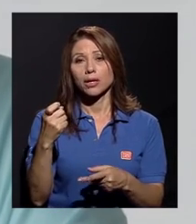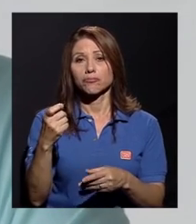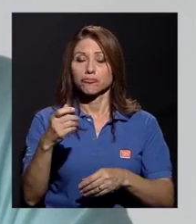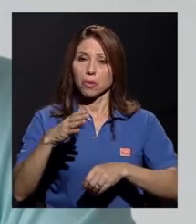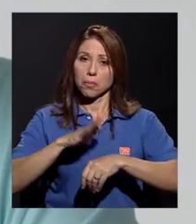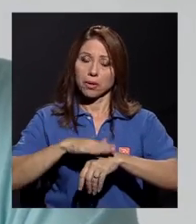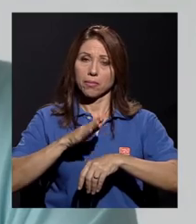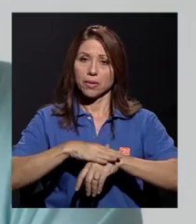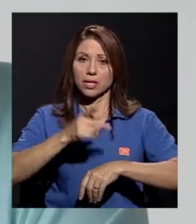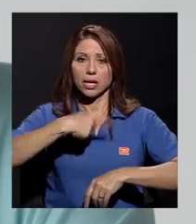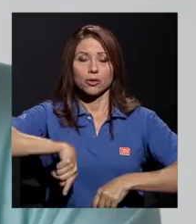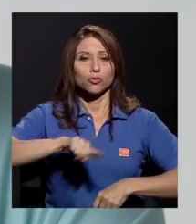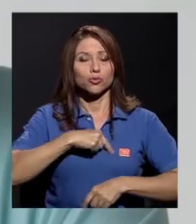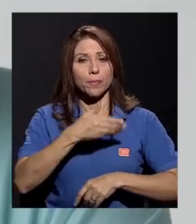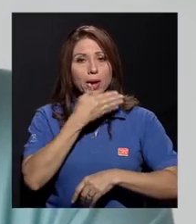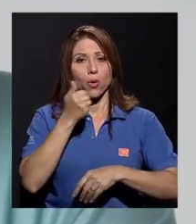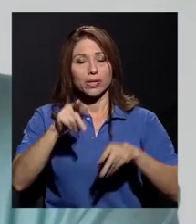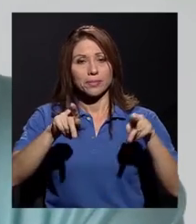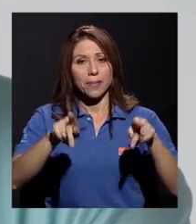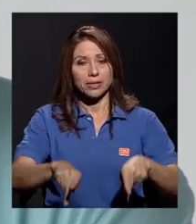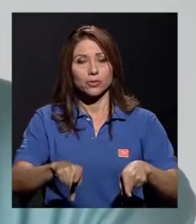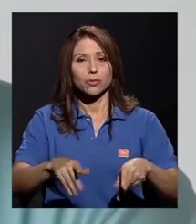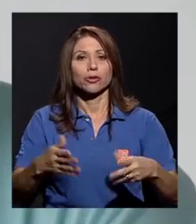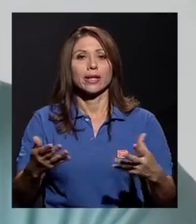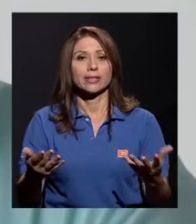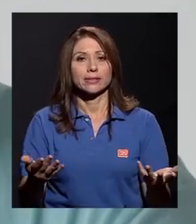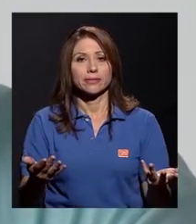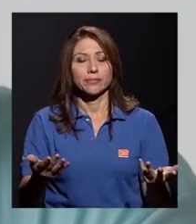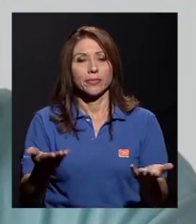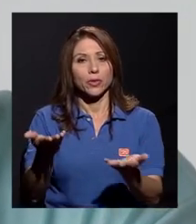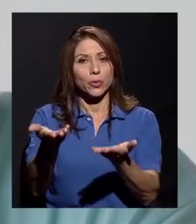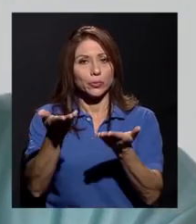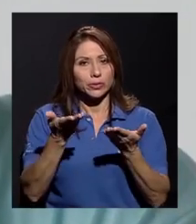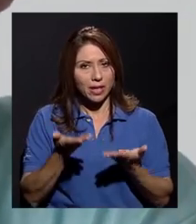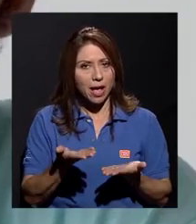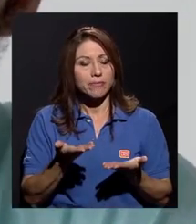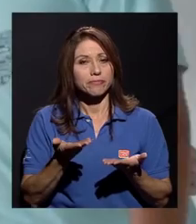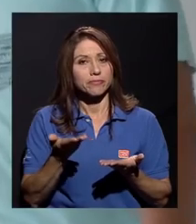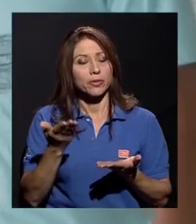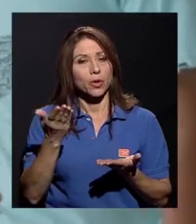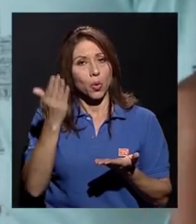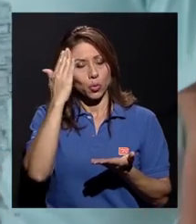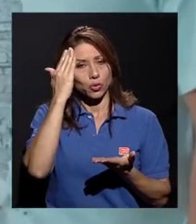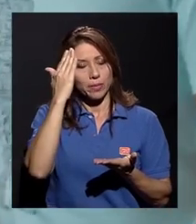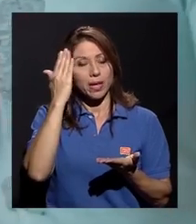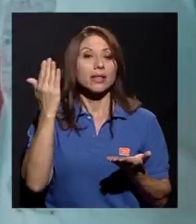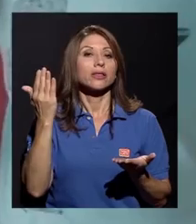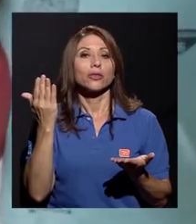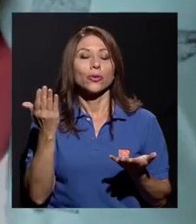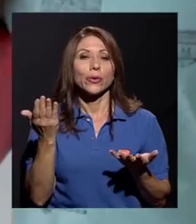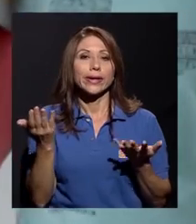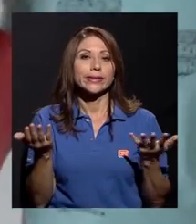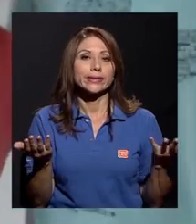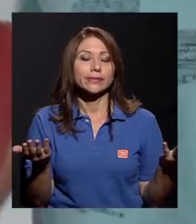ser mejores personas, nos dan conocimiento. Es